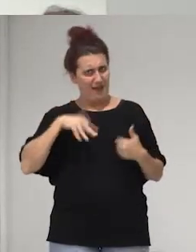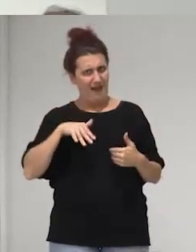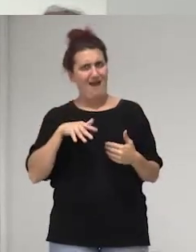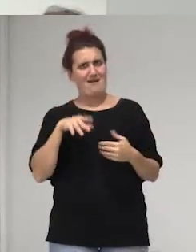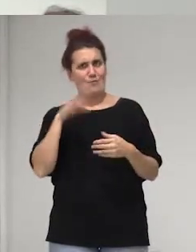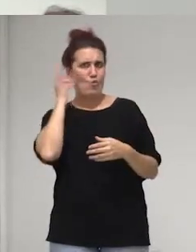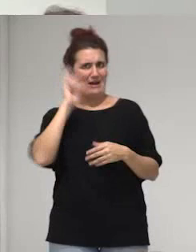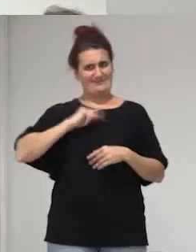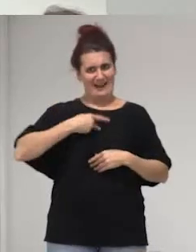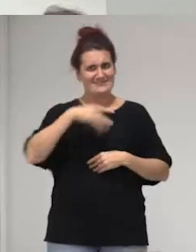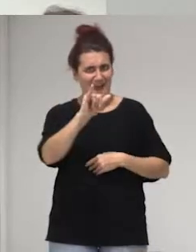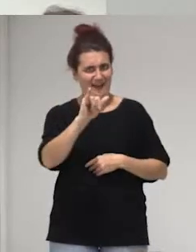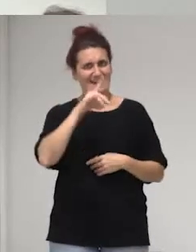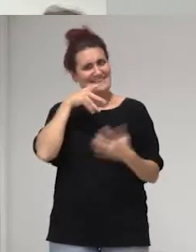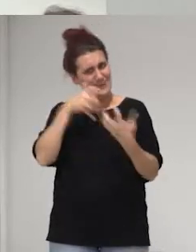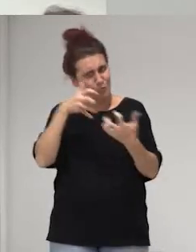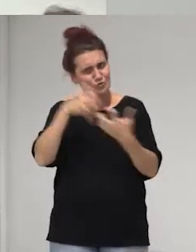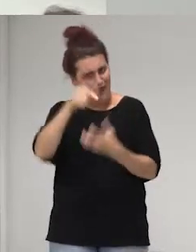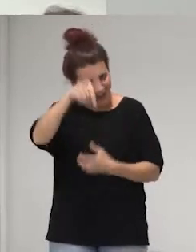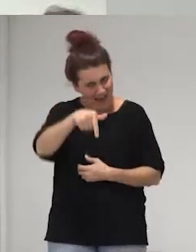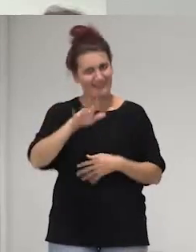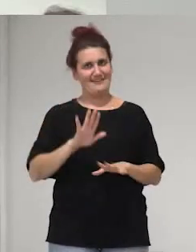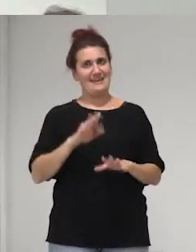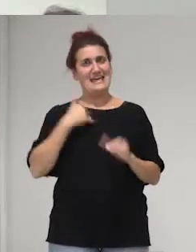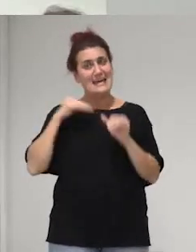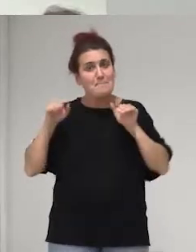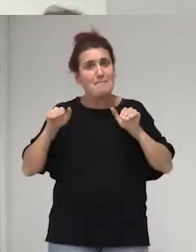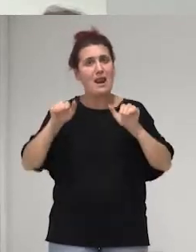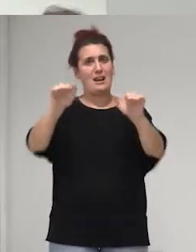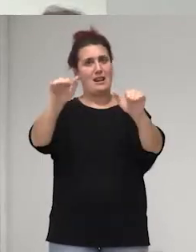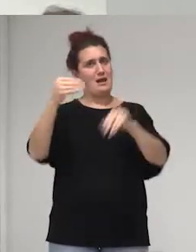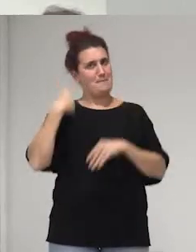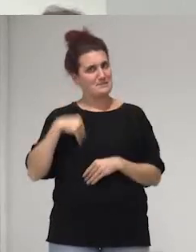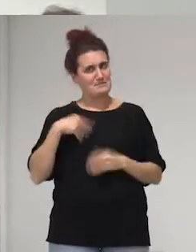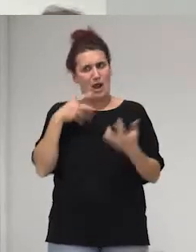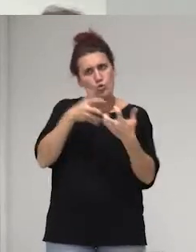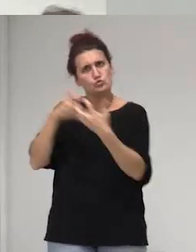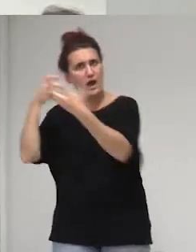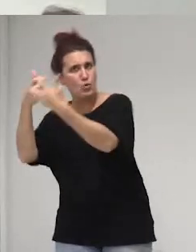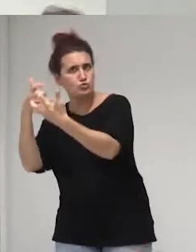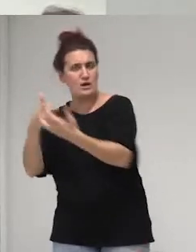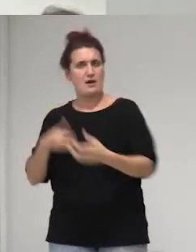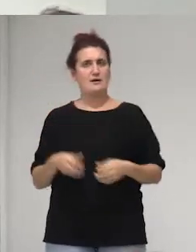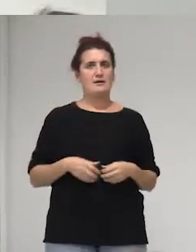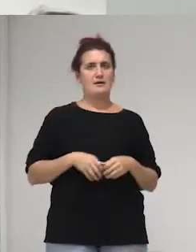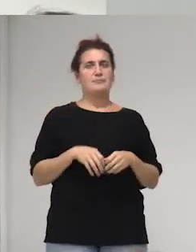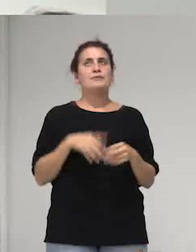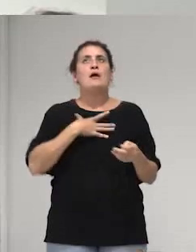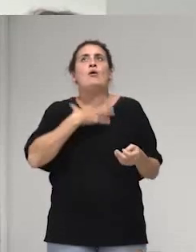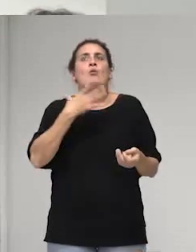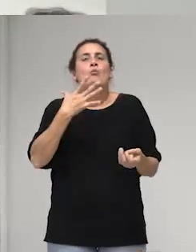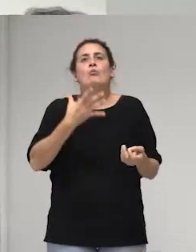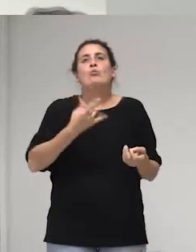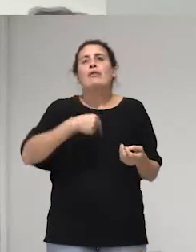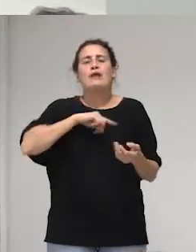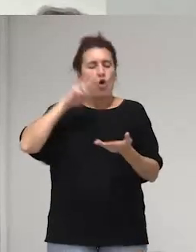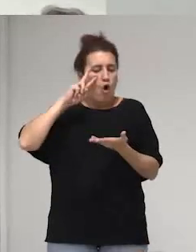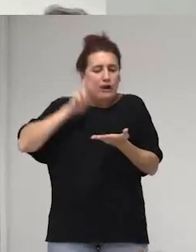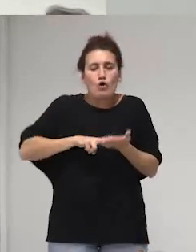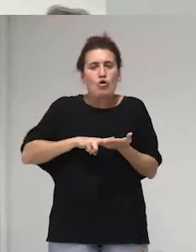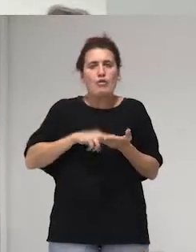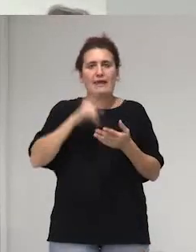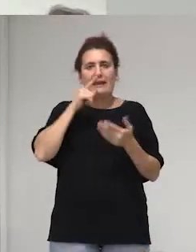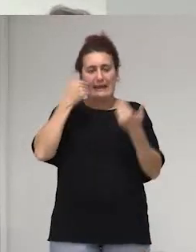y está ahí ha ido paralela quizás no quizás no no reconociéndonos y